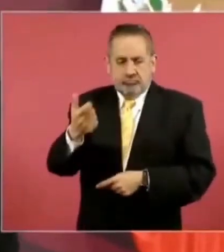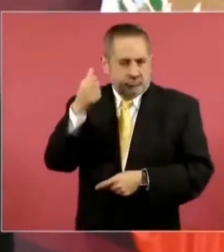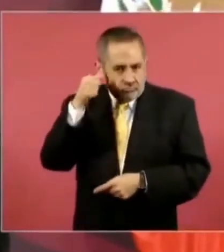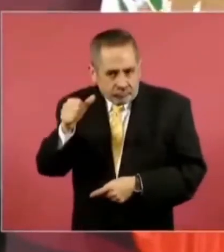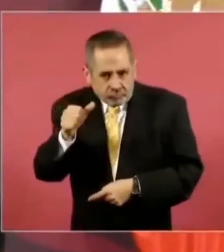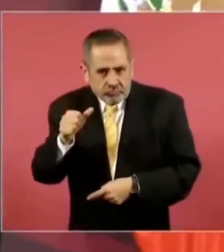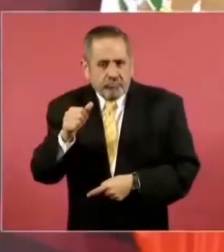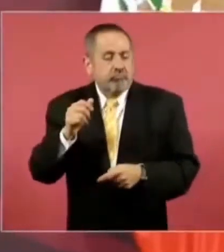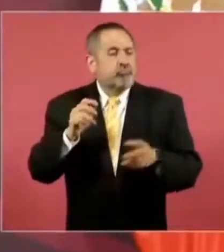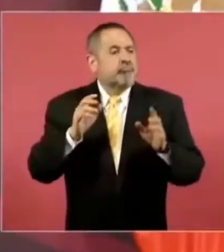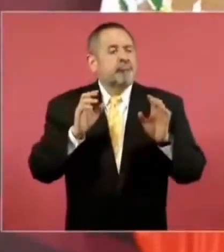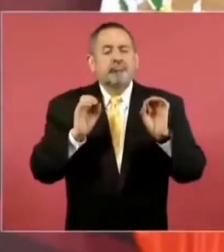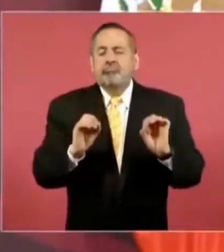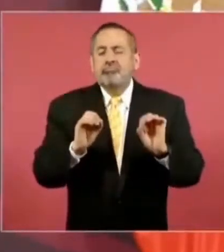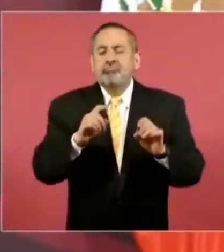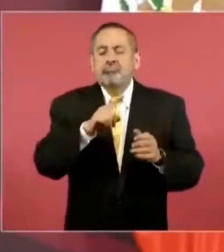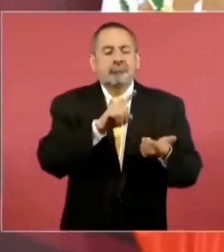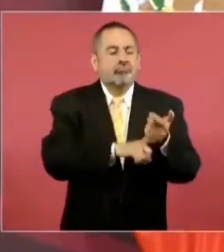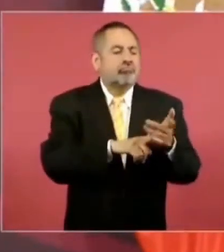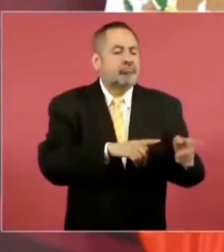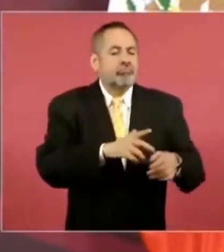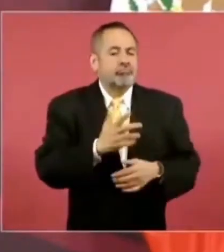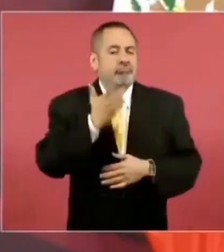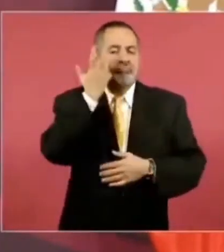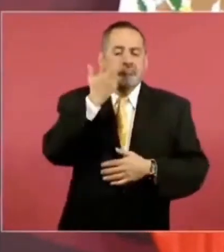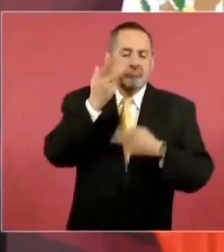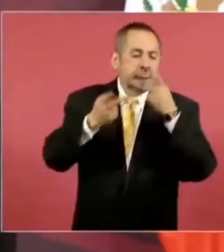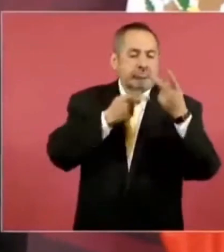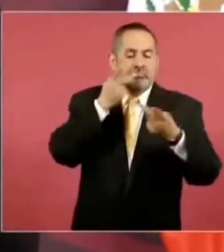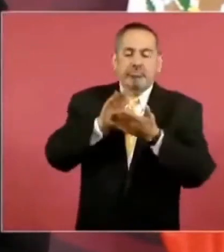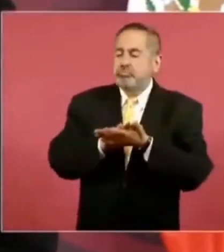o era demagogia.